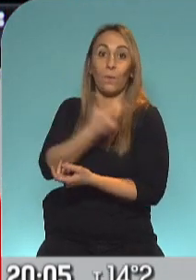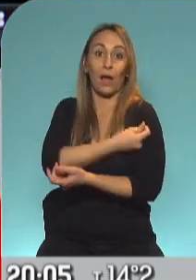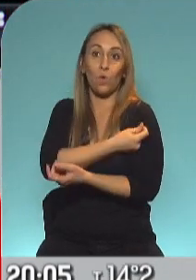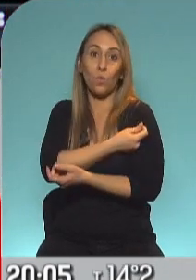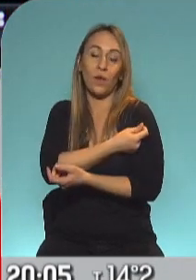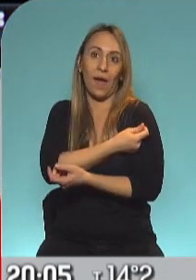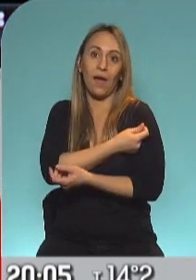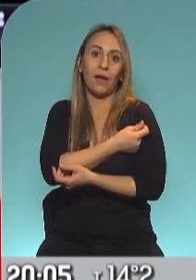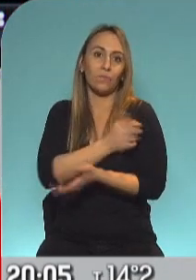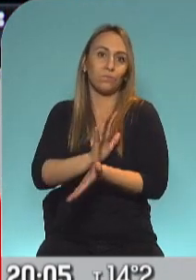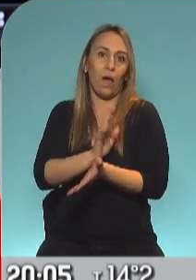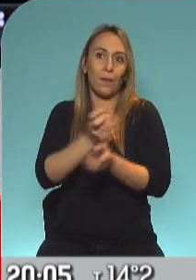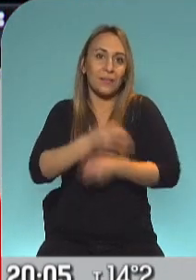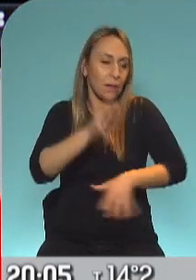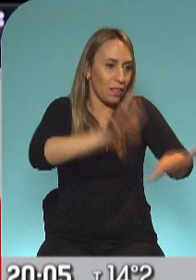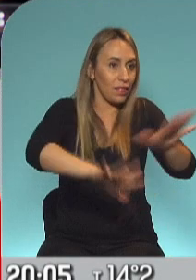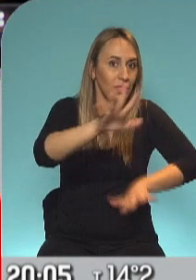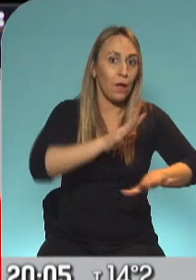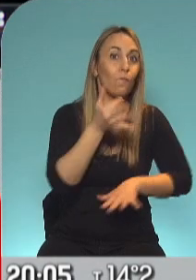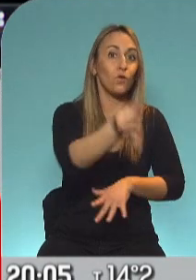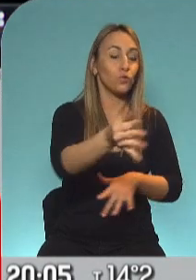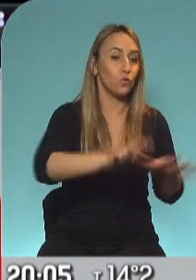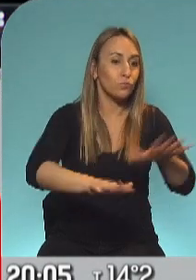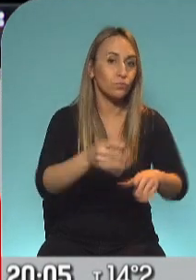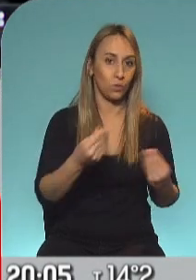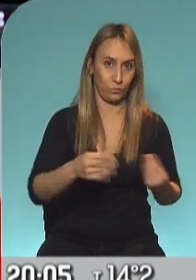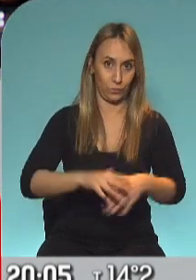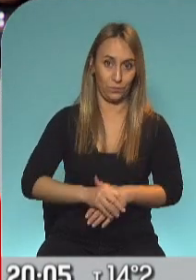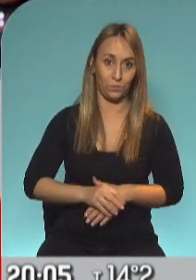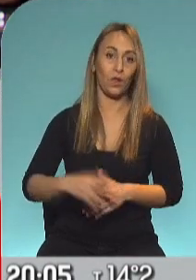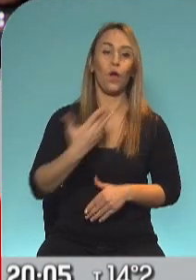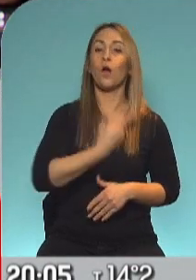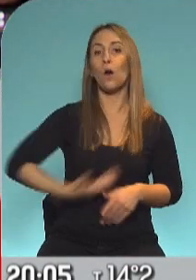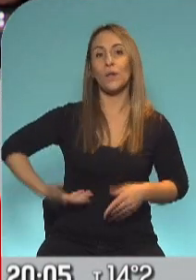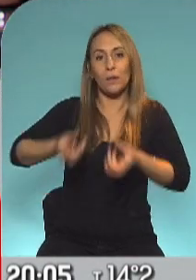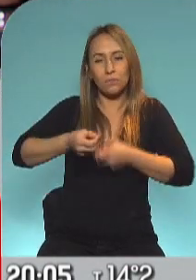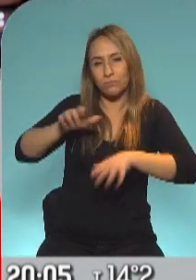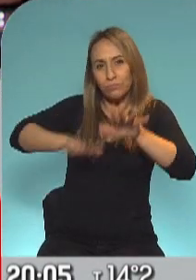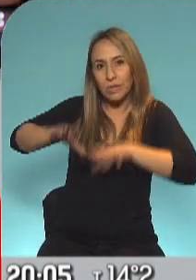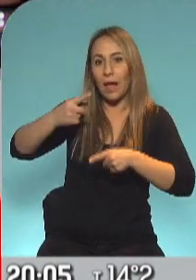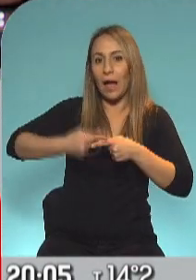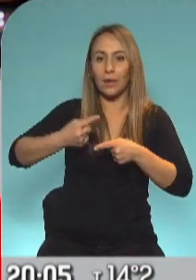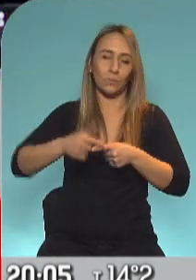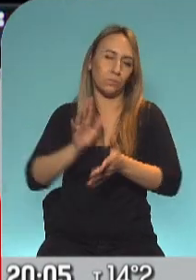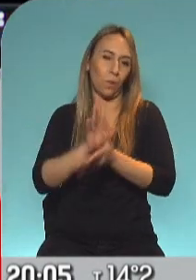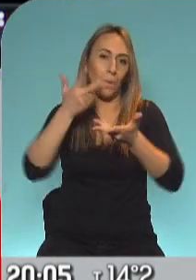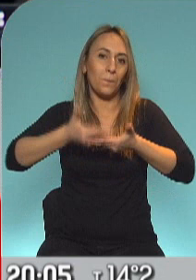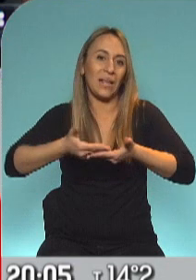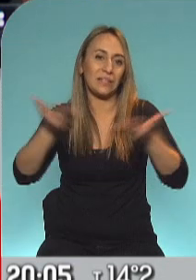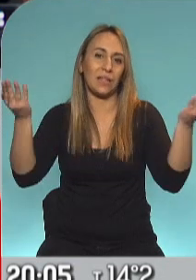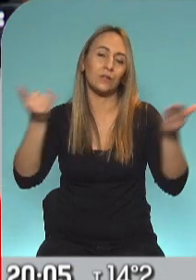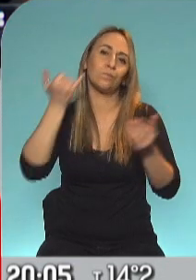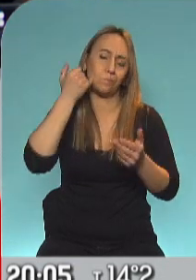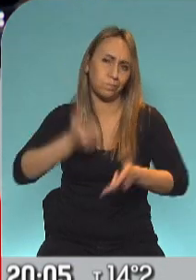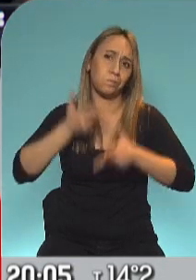lo que vos decís, el gobierno está preparando un acto de presentación de este ya famoso paquete, porque lo escuchamos varias